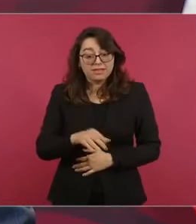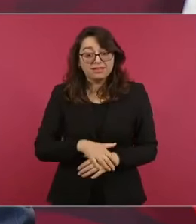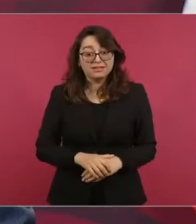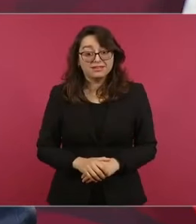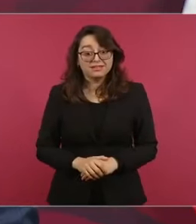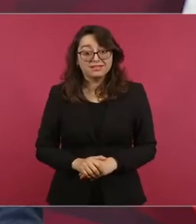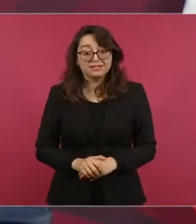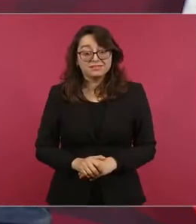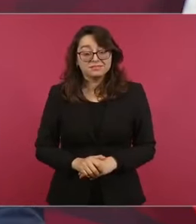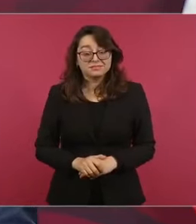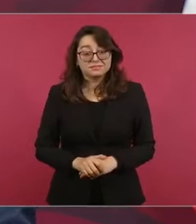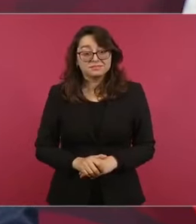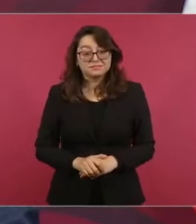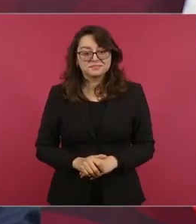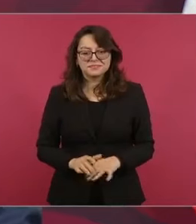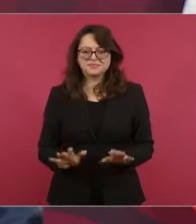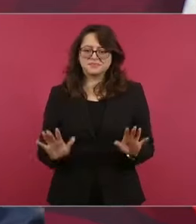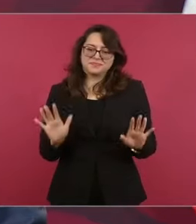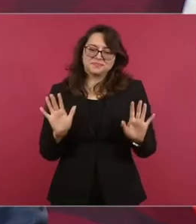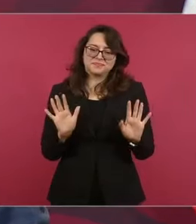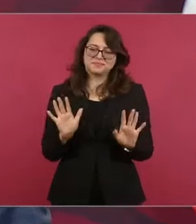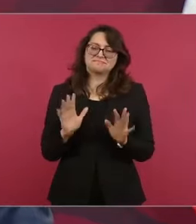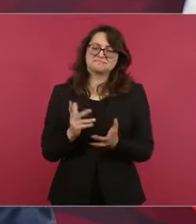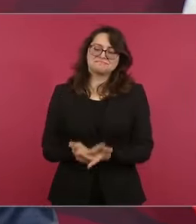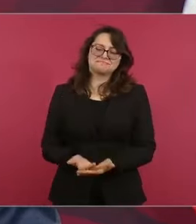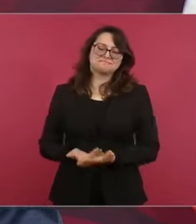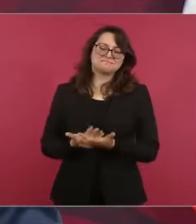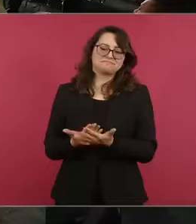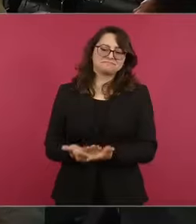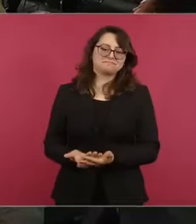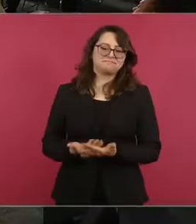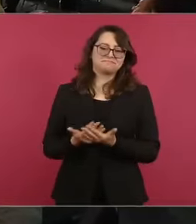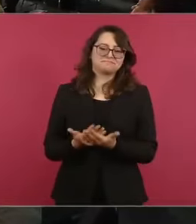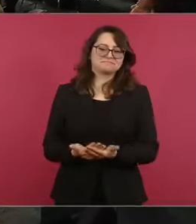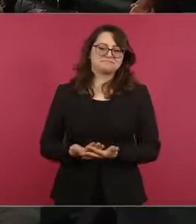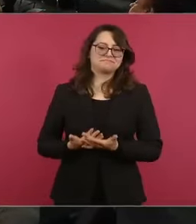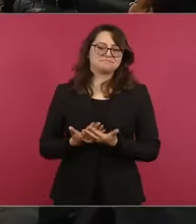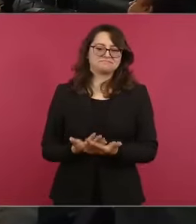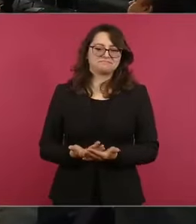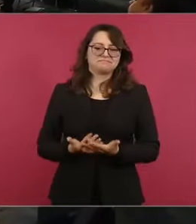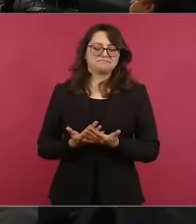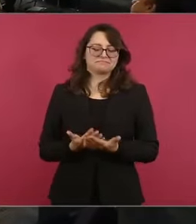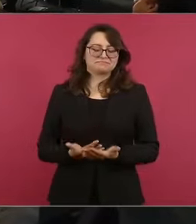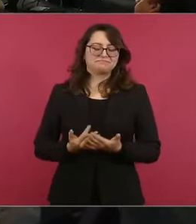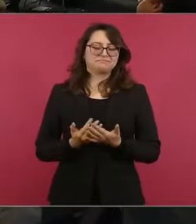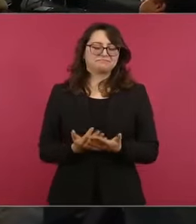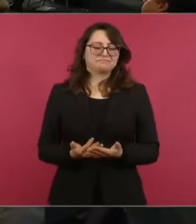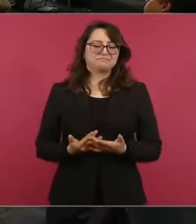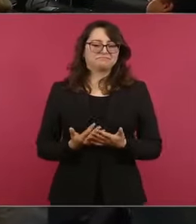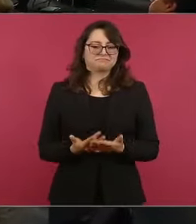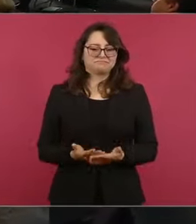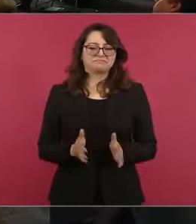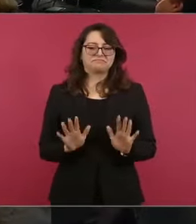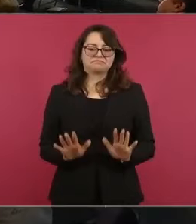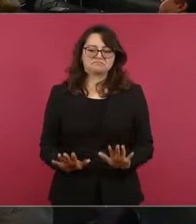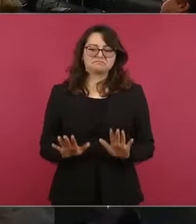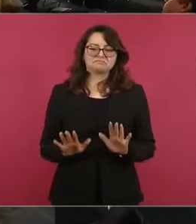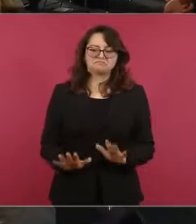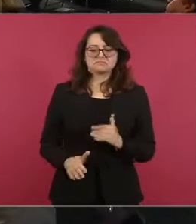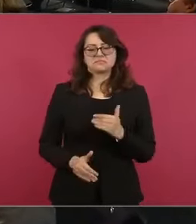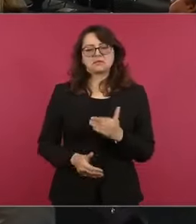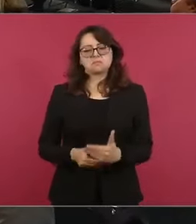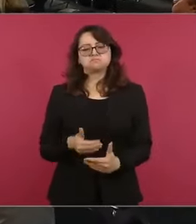pero no nos adelantemos, vamos a esperarnos.